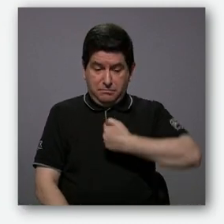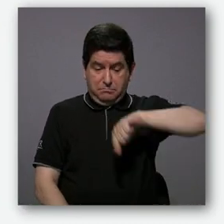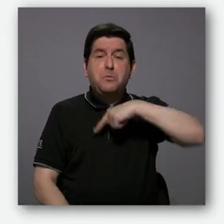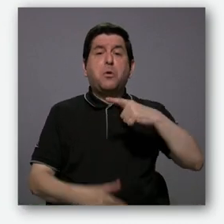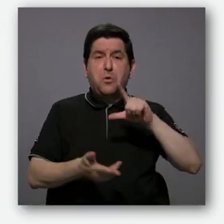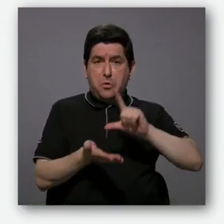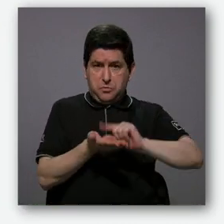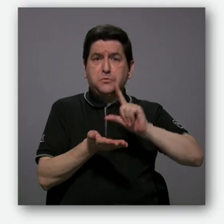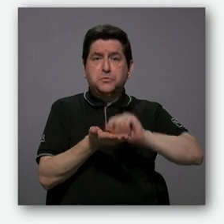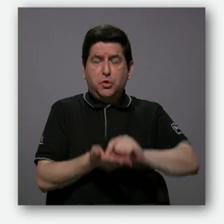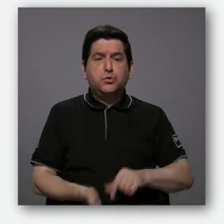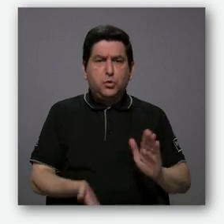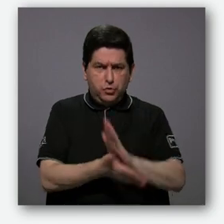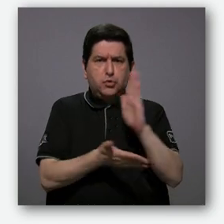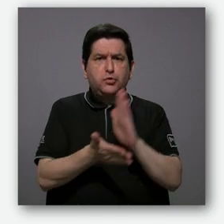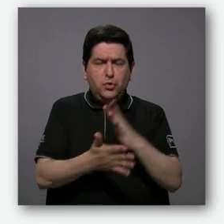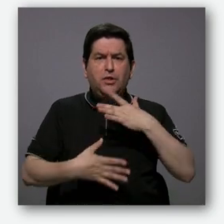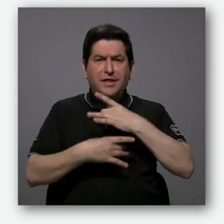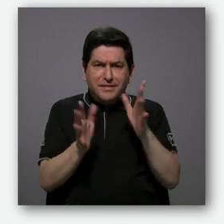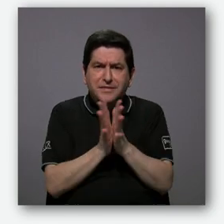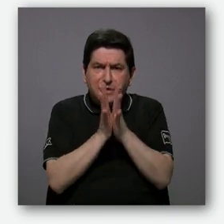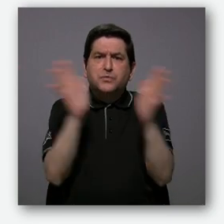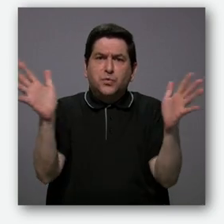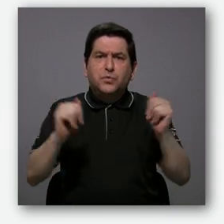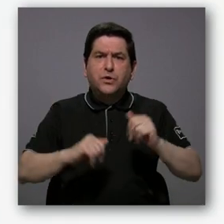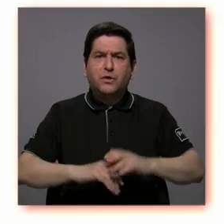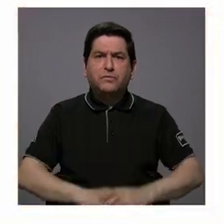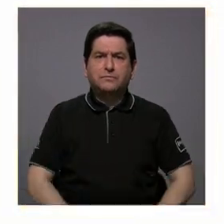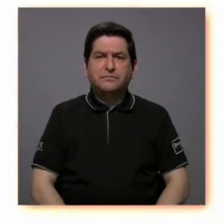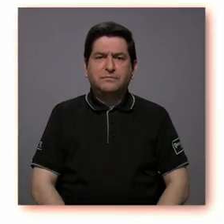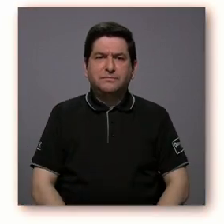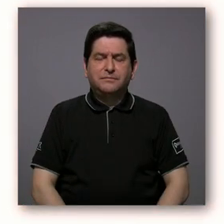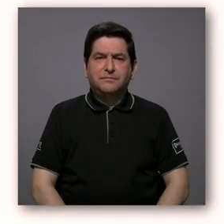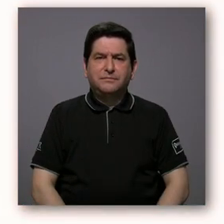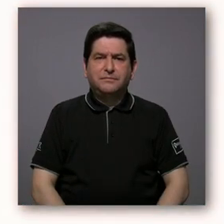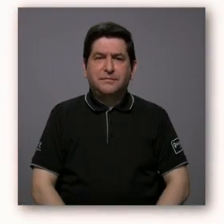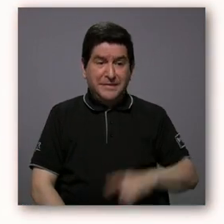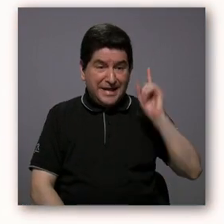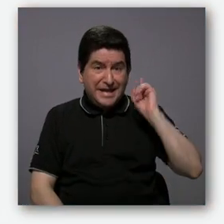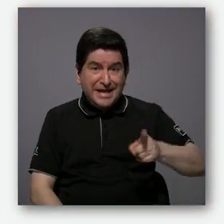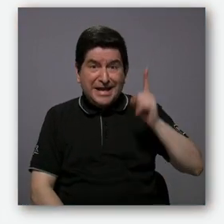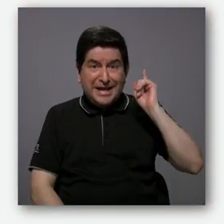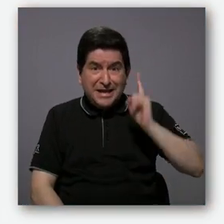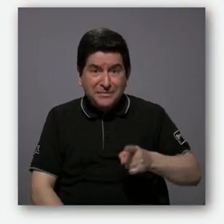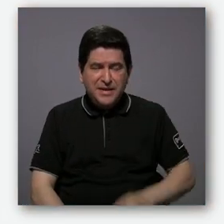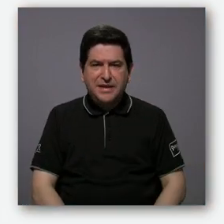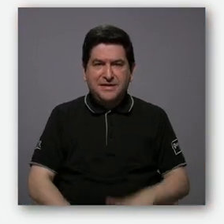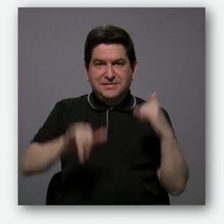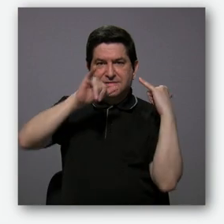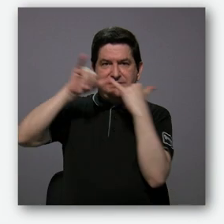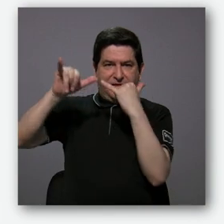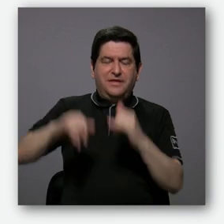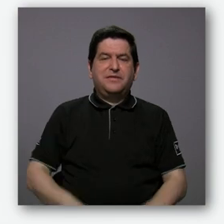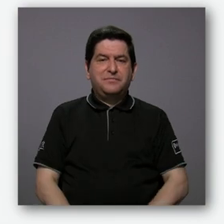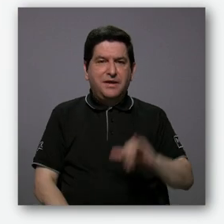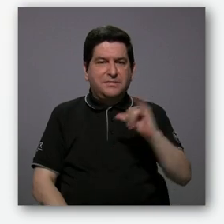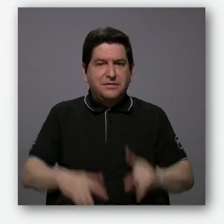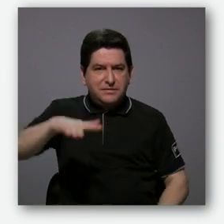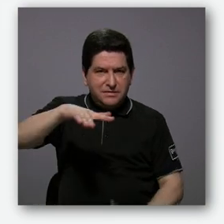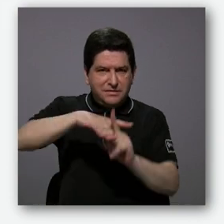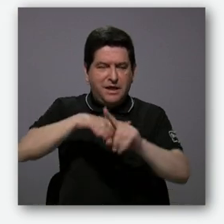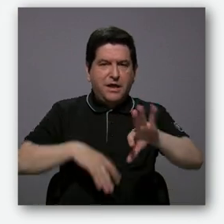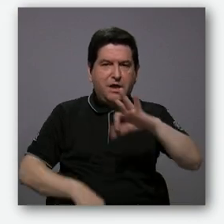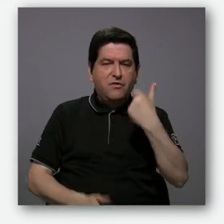publicaríamos porque era un documento de interés público. La amenaza de inminente demanda también